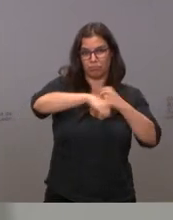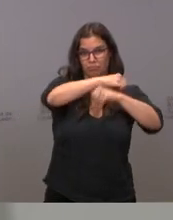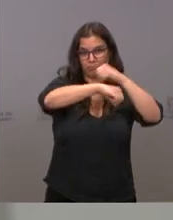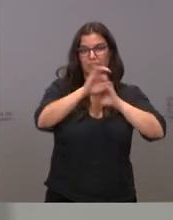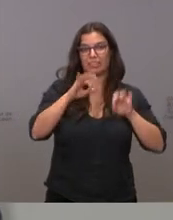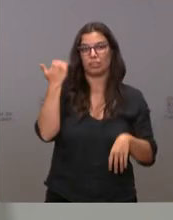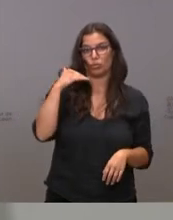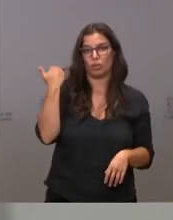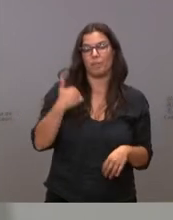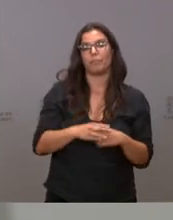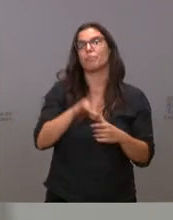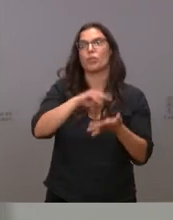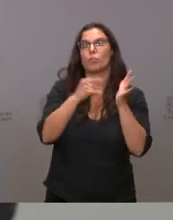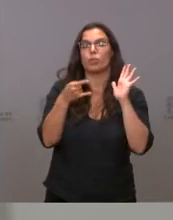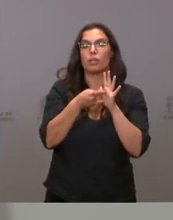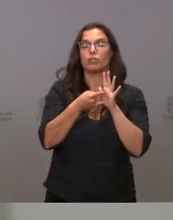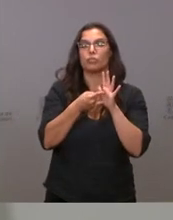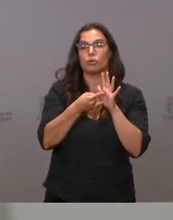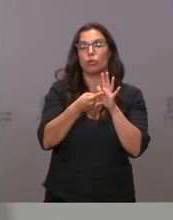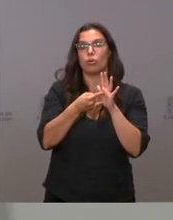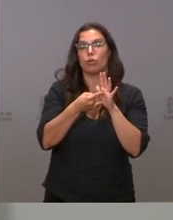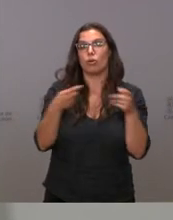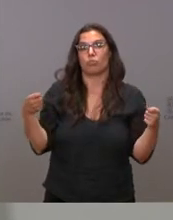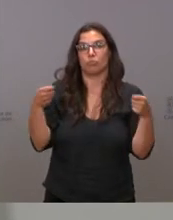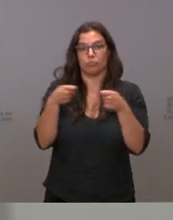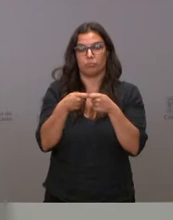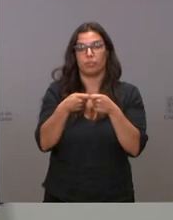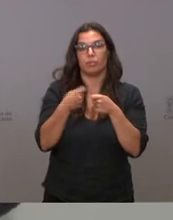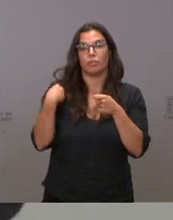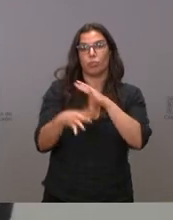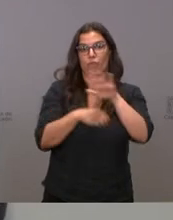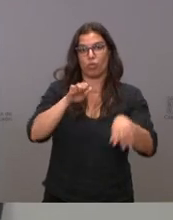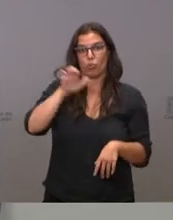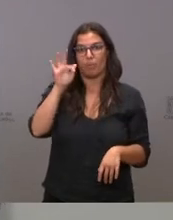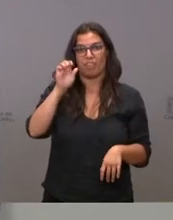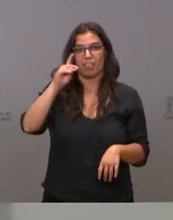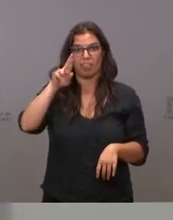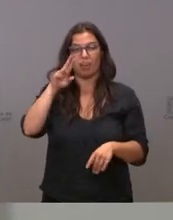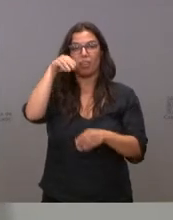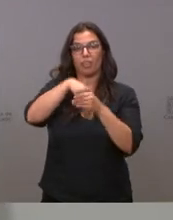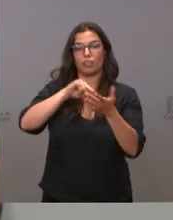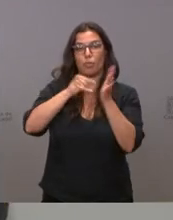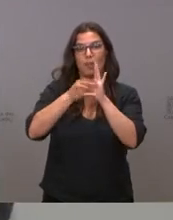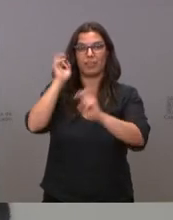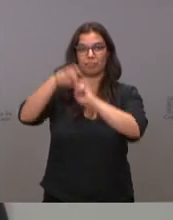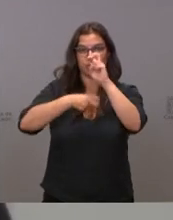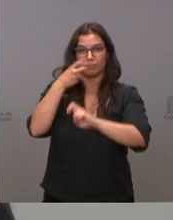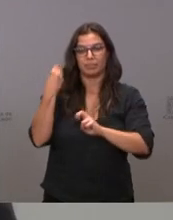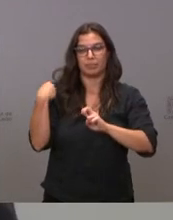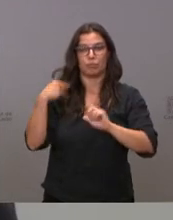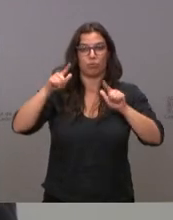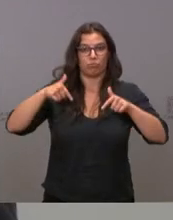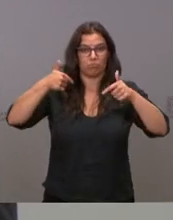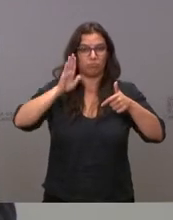Soria en un proyecto cofinanciado con el FEDER dentro del Plan de Restauración de Escombreras